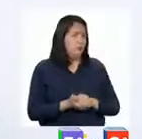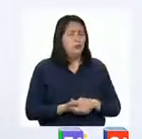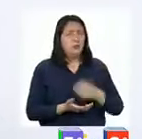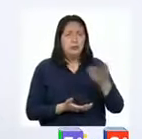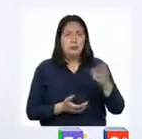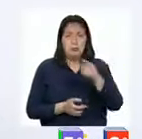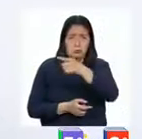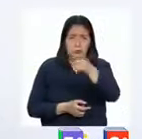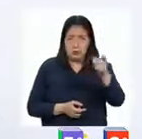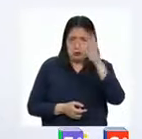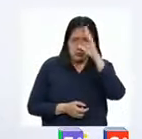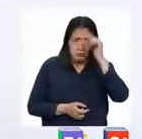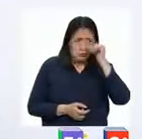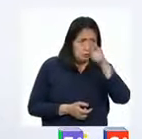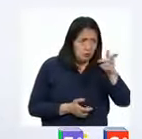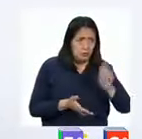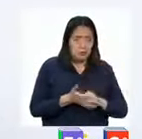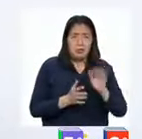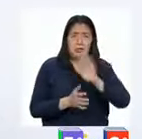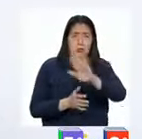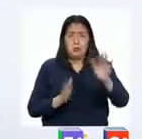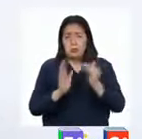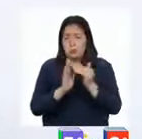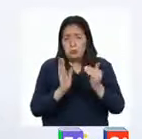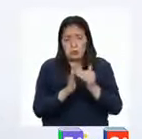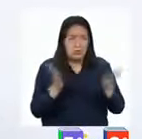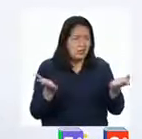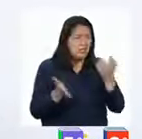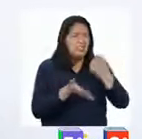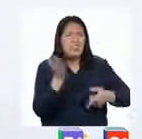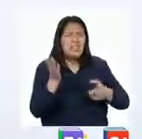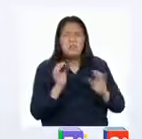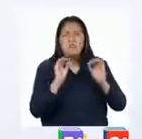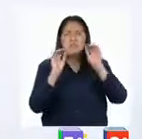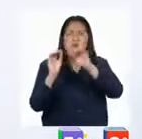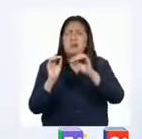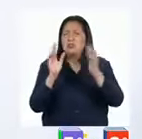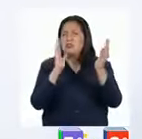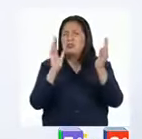Patty. Y ustedes, chicas y chicos que están en sus casas, ¿qué han puesto?